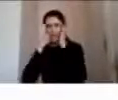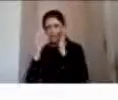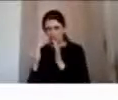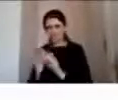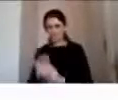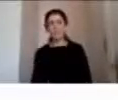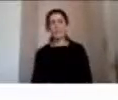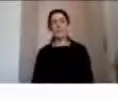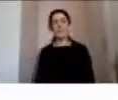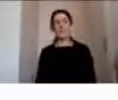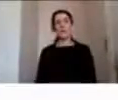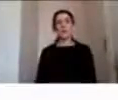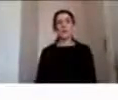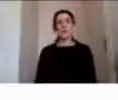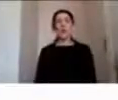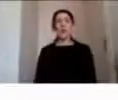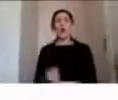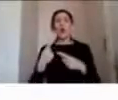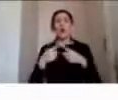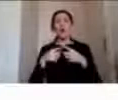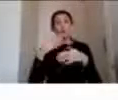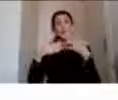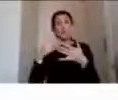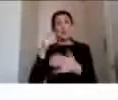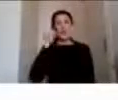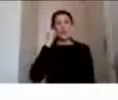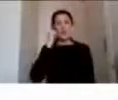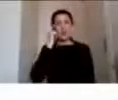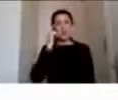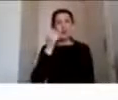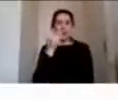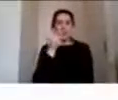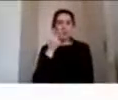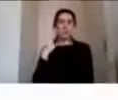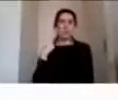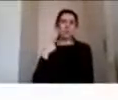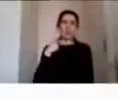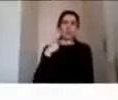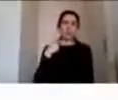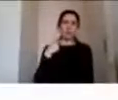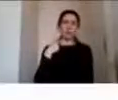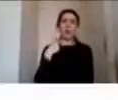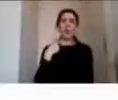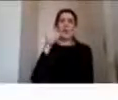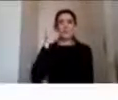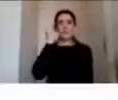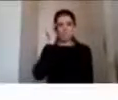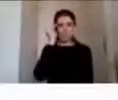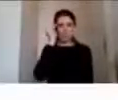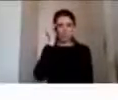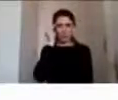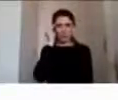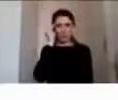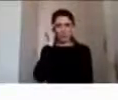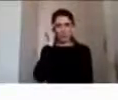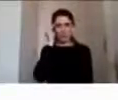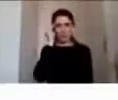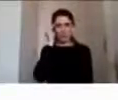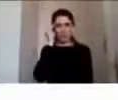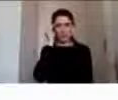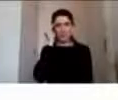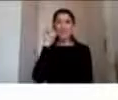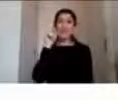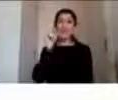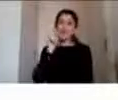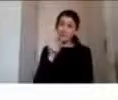otro de los procesos cognitivos que también suele verse comprometido posterior a un TEC es la memoria acá también para quienes